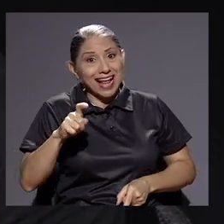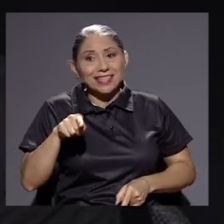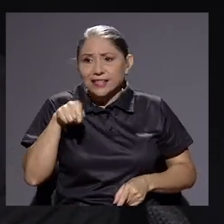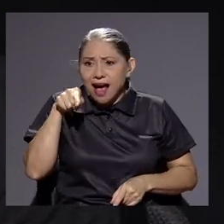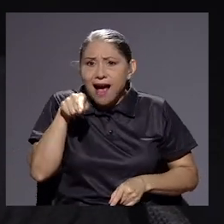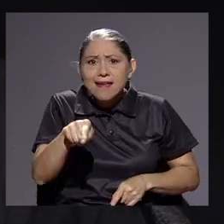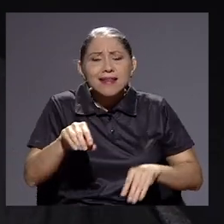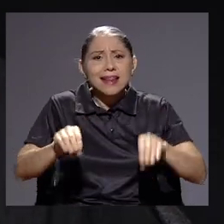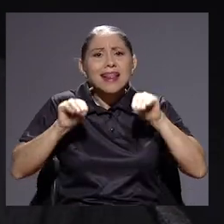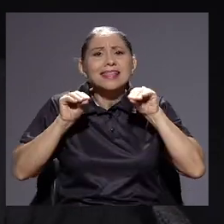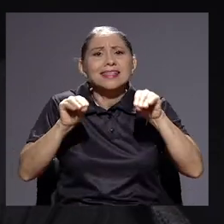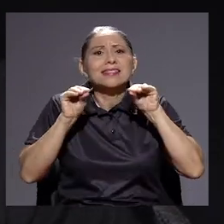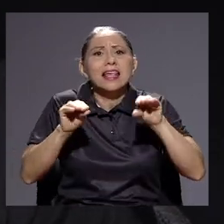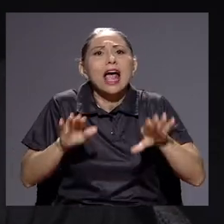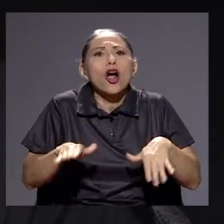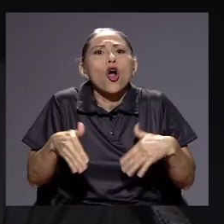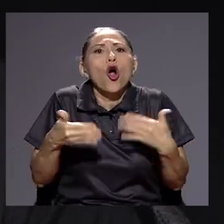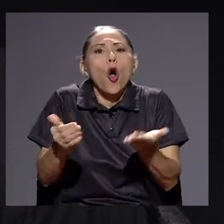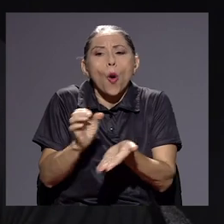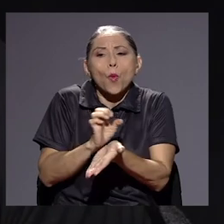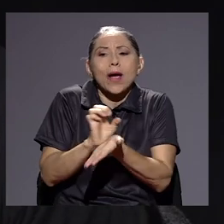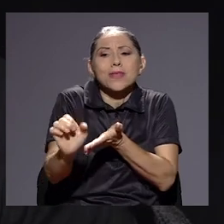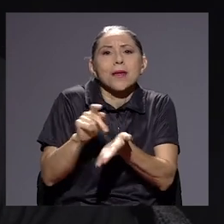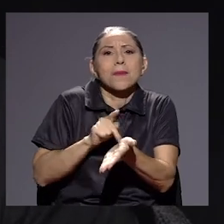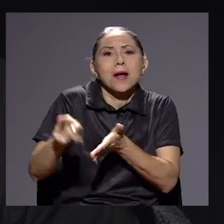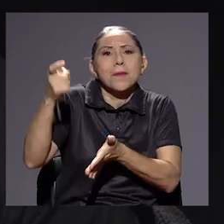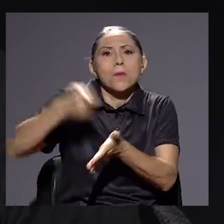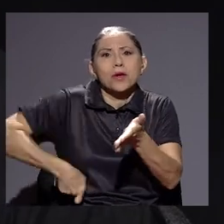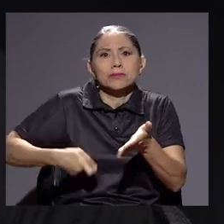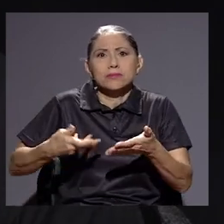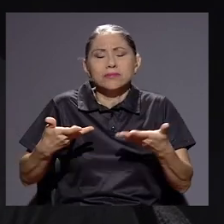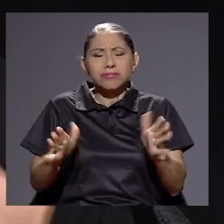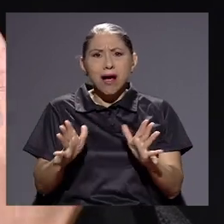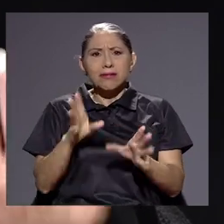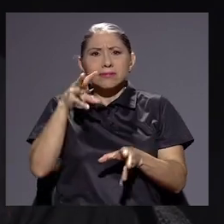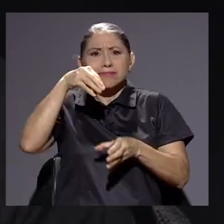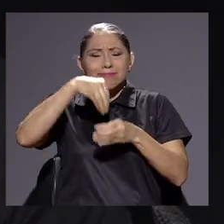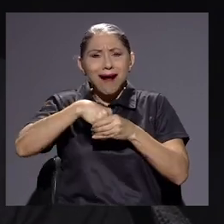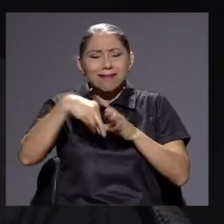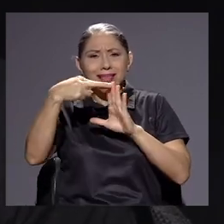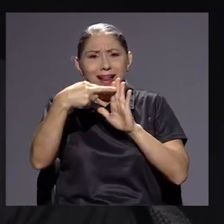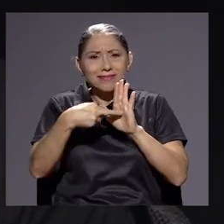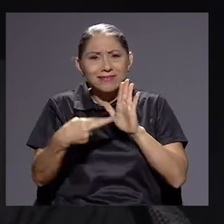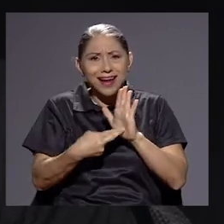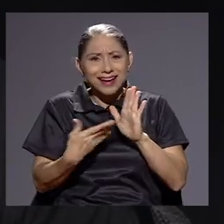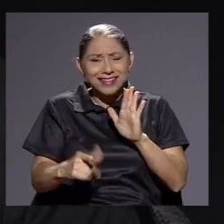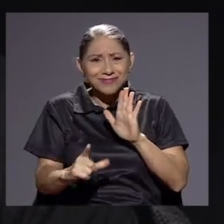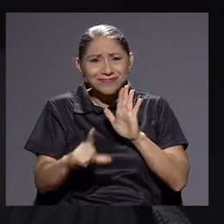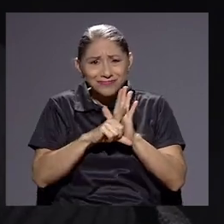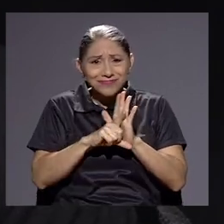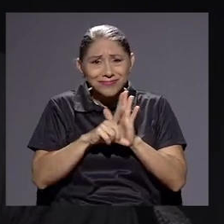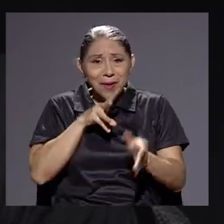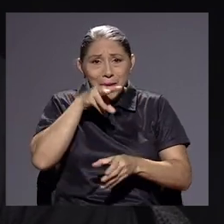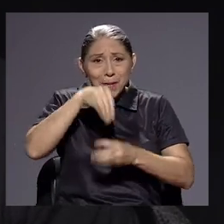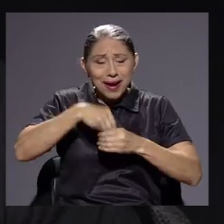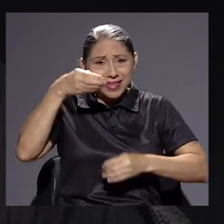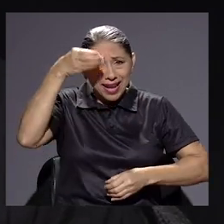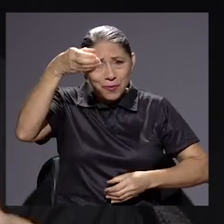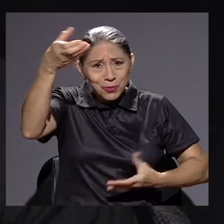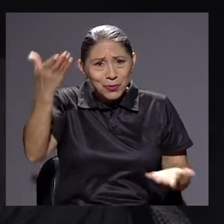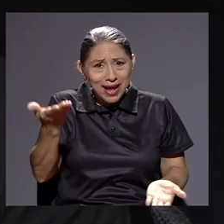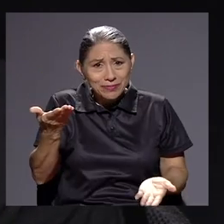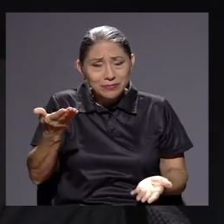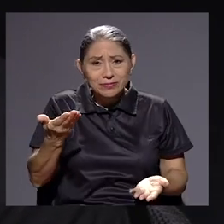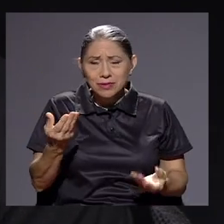les enseñan cómo eludir. Es parte de las reglas, o sea, estamos hablando que es parte de nuestra cultura. Y eso es muy triste,